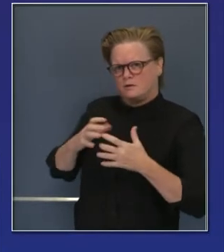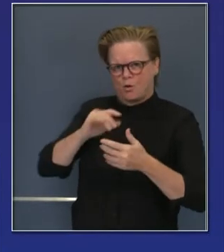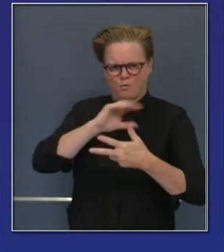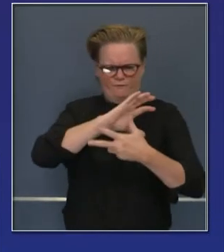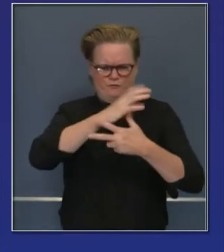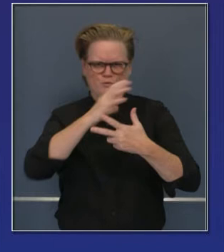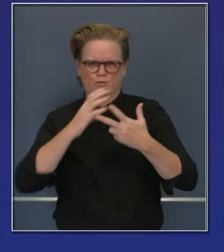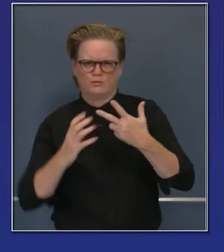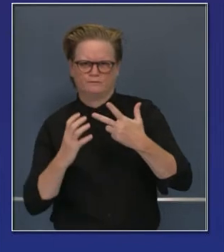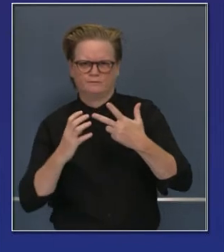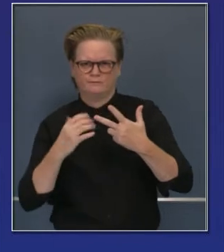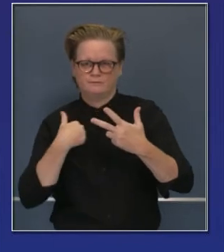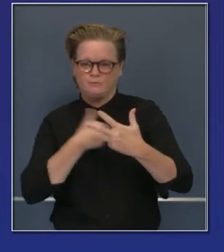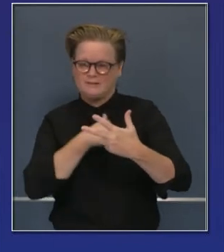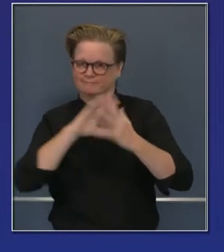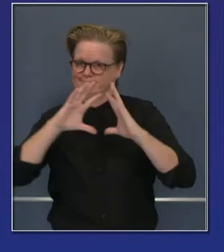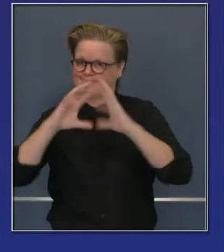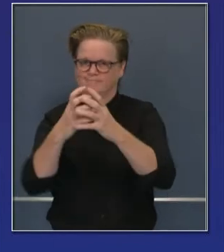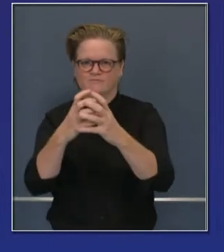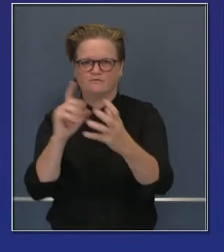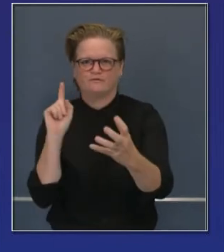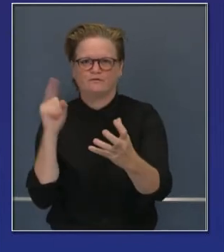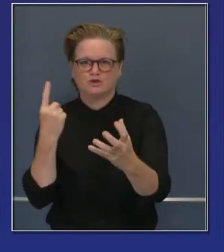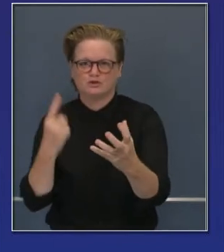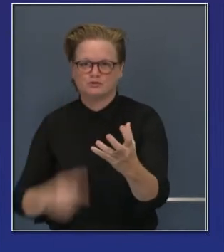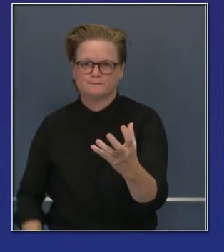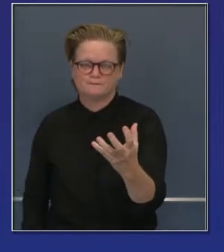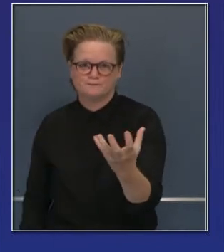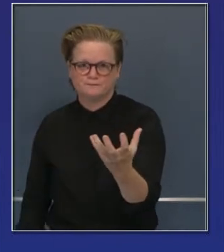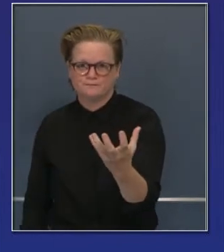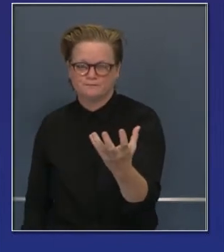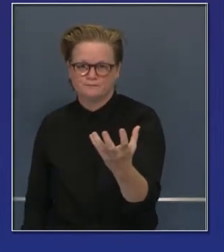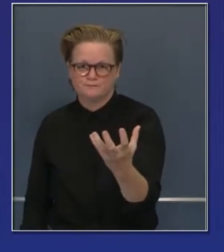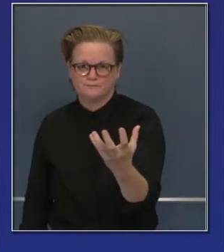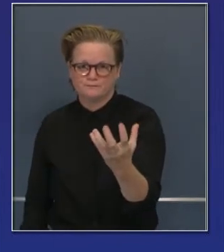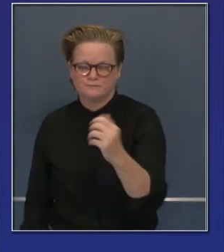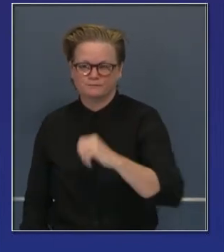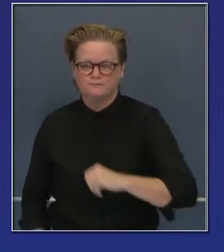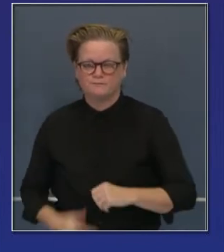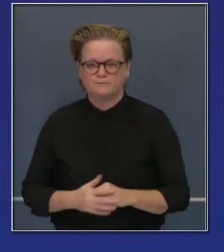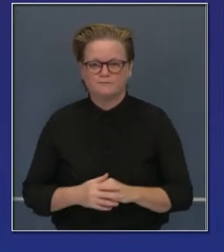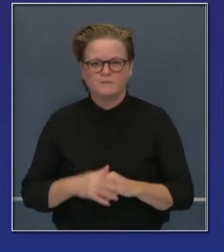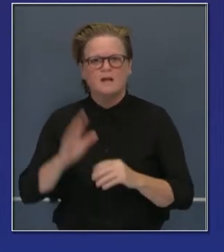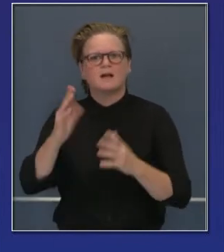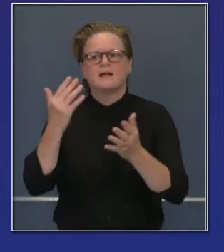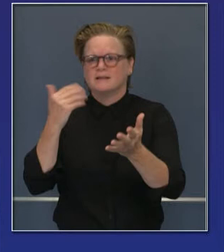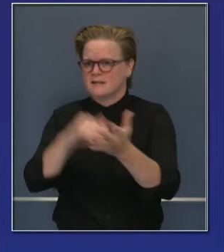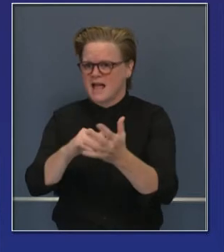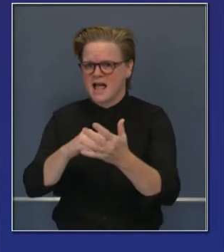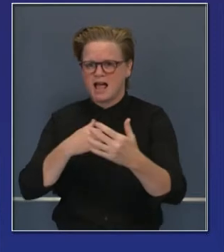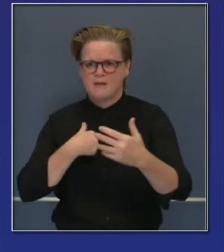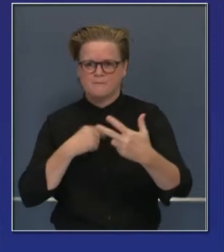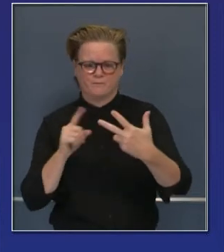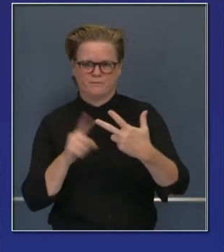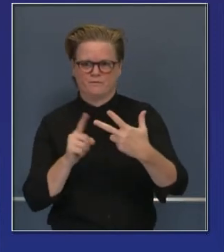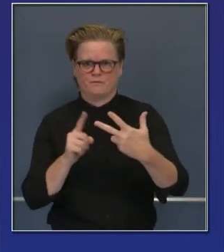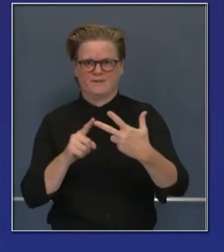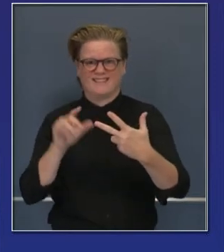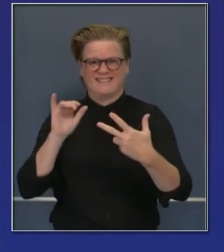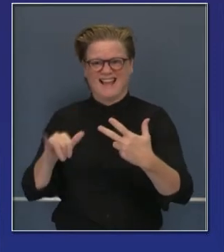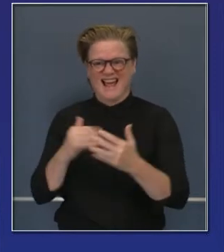1 de nuestro plan. Y ahora vamos a hablar un poquito más del anuncio de hoy de AstraZeneca